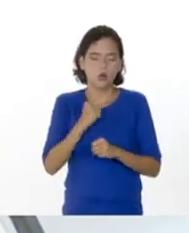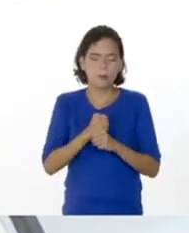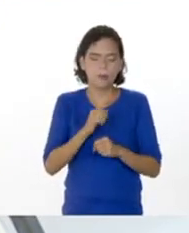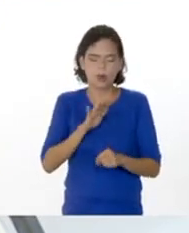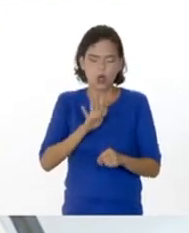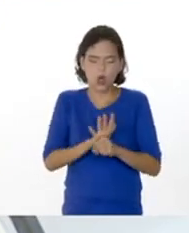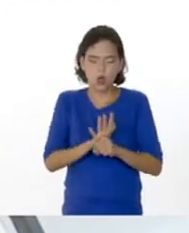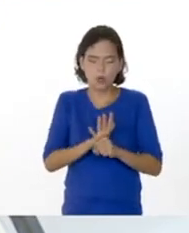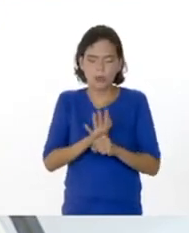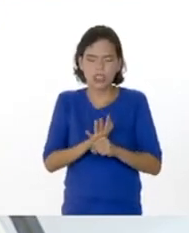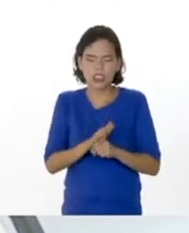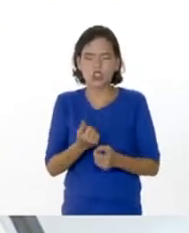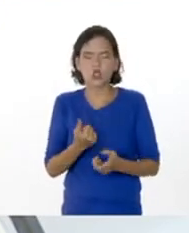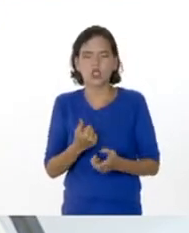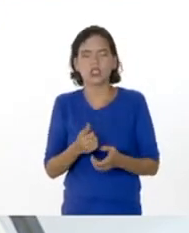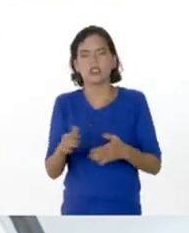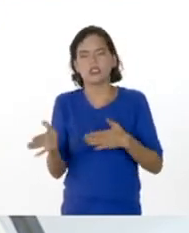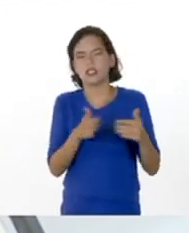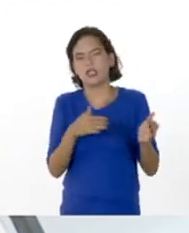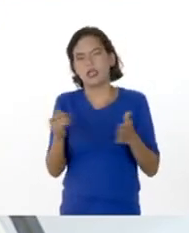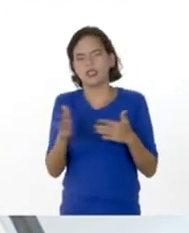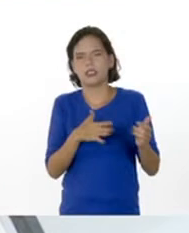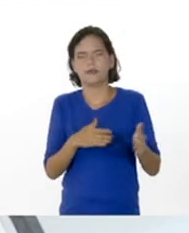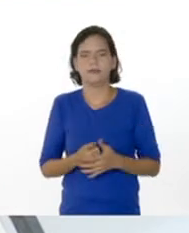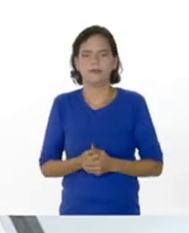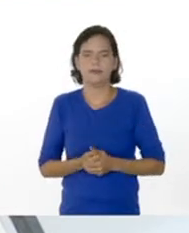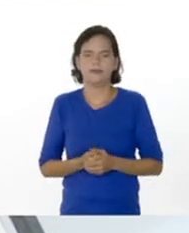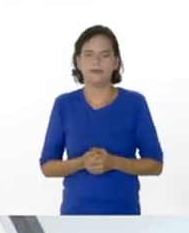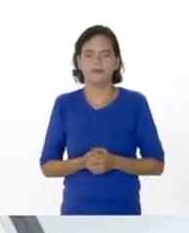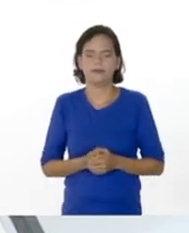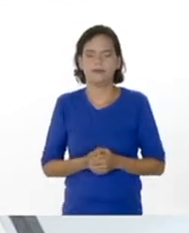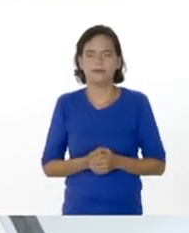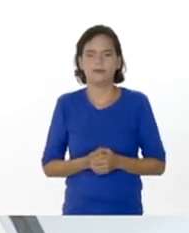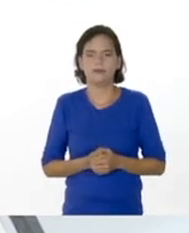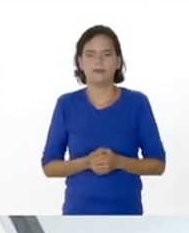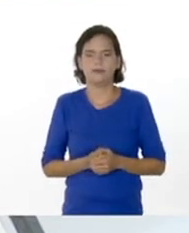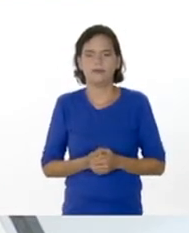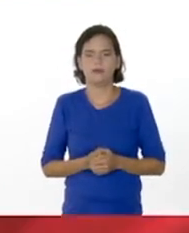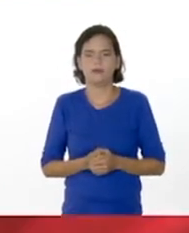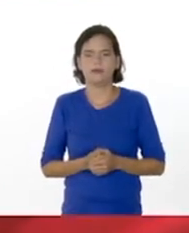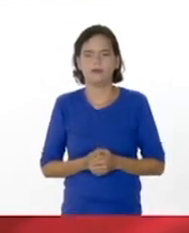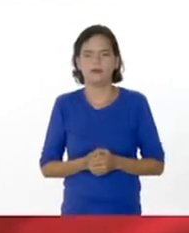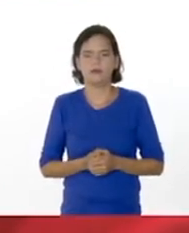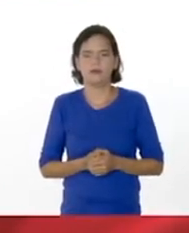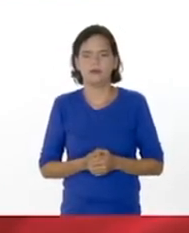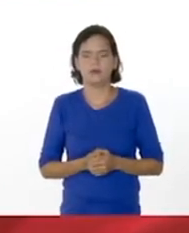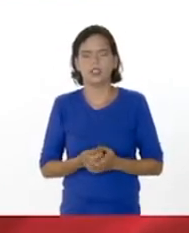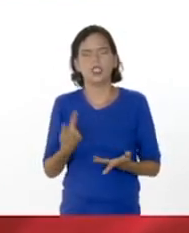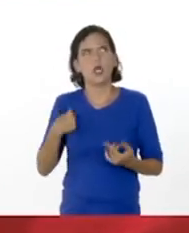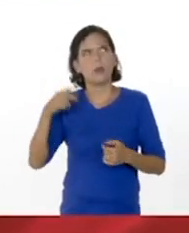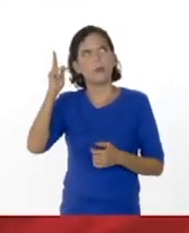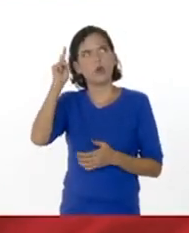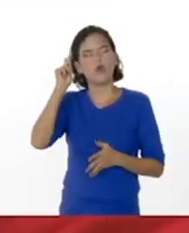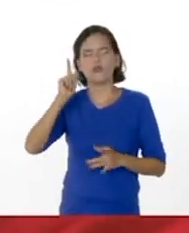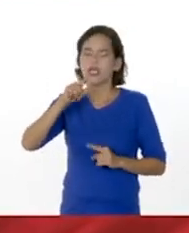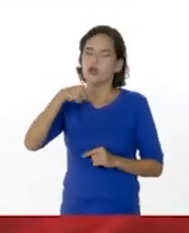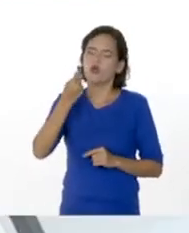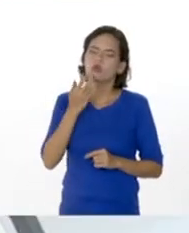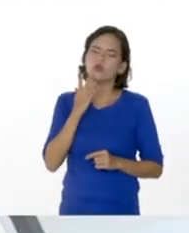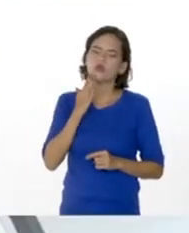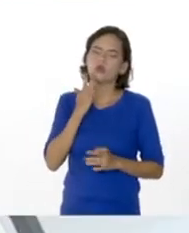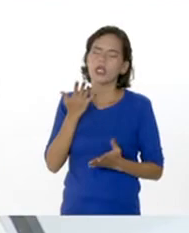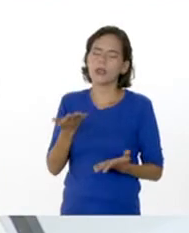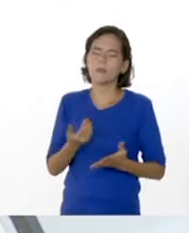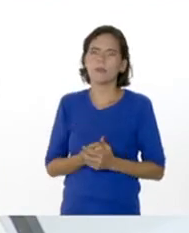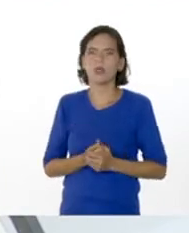comprensión del aire que amortigua para que se dan como amortiguadores, ¿ok? Profe, otro ejemplo